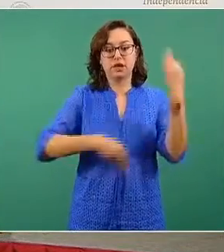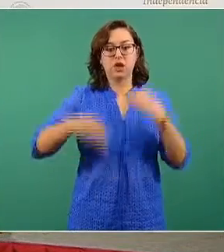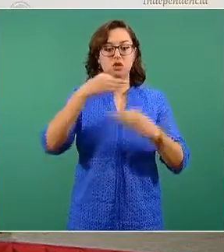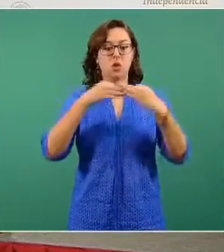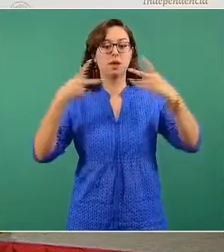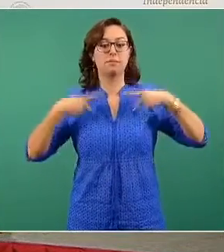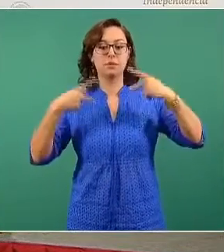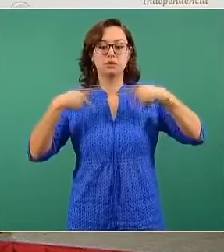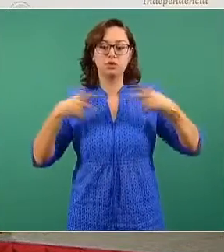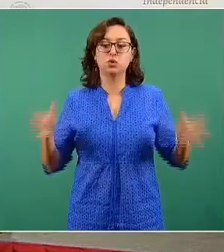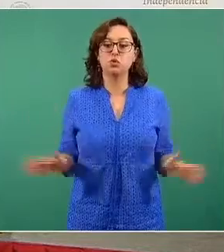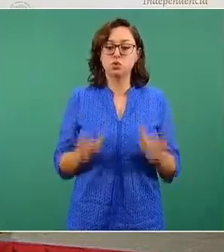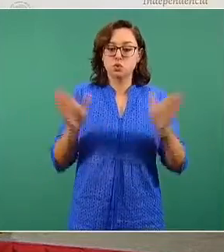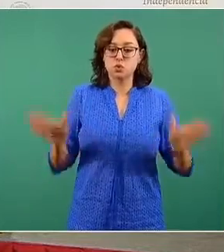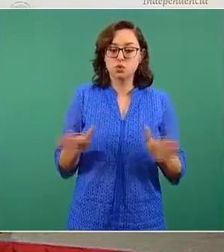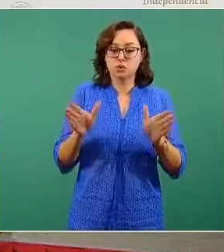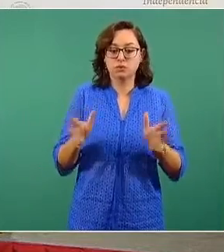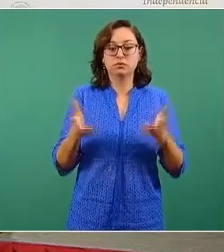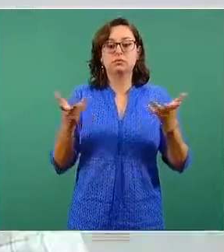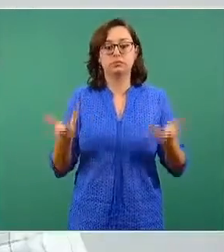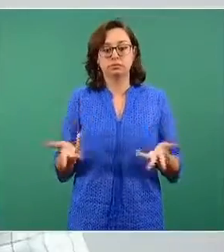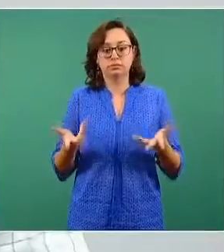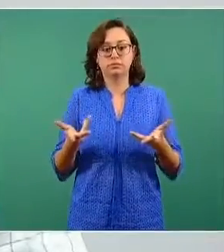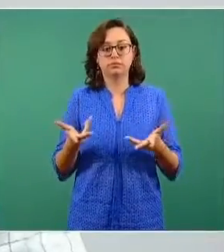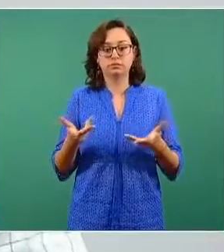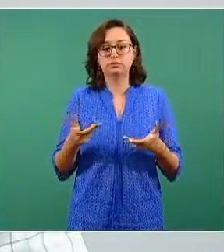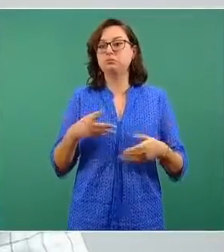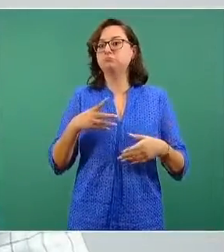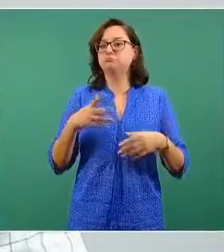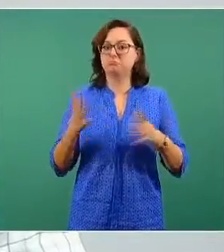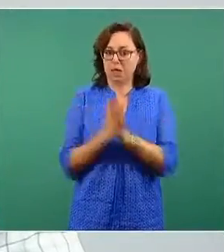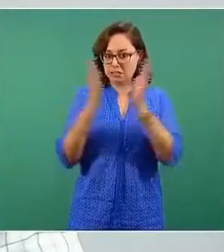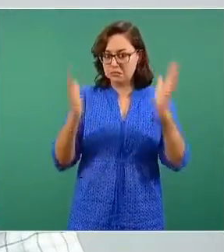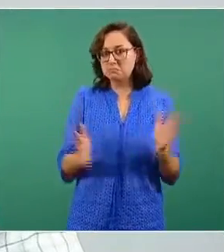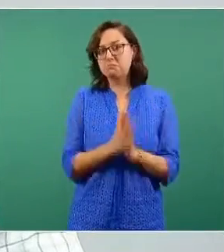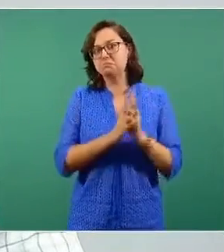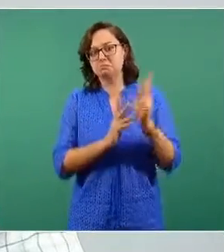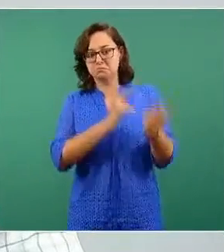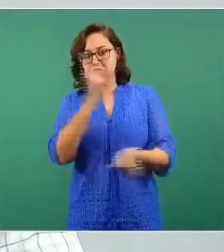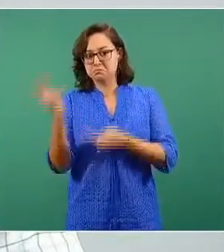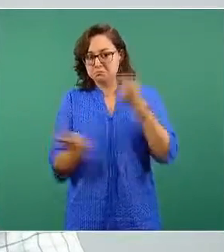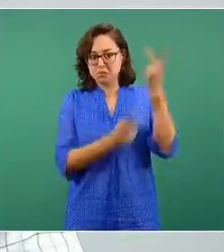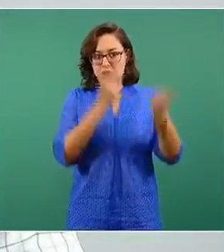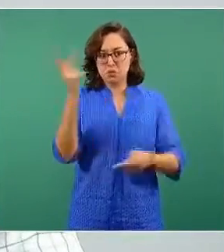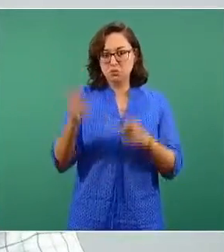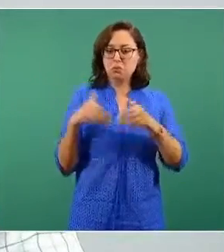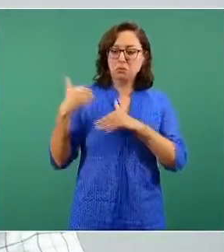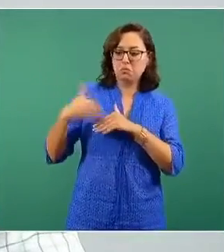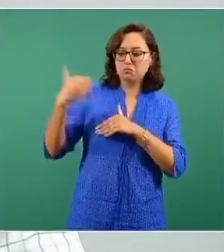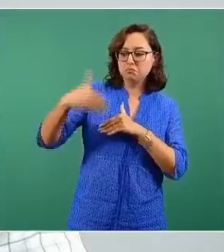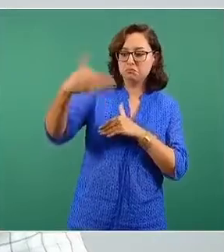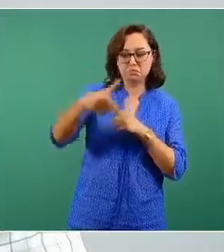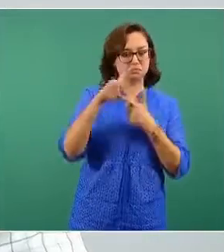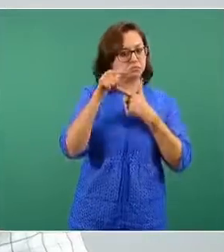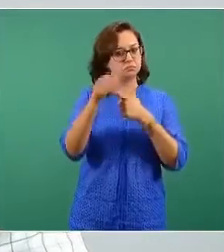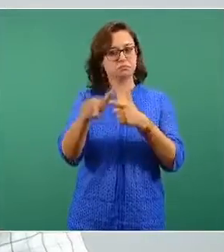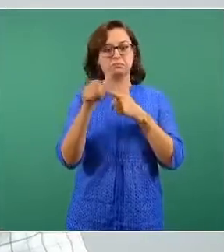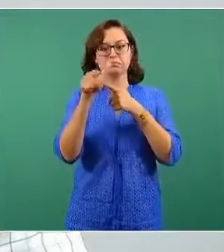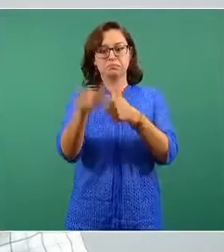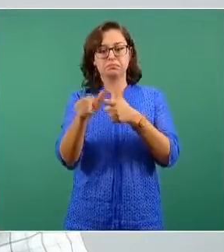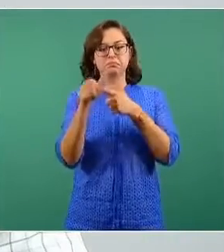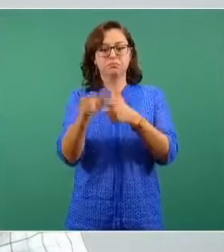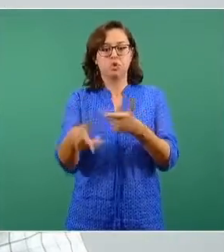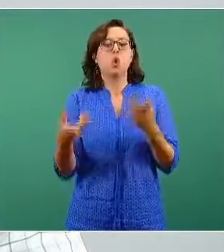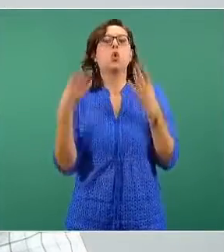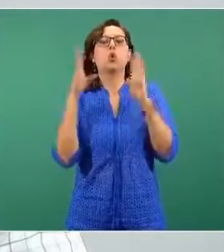participar del mismo. Este es un componente, un bloque que estará llevándose a cabo en siguientes conferencias, en próximas semanas. ¿Y cómo lo